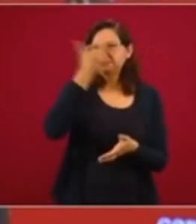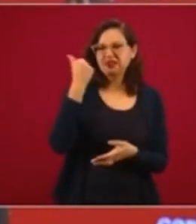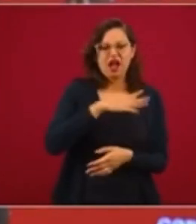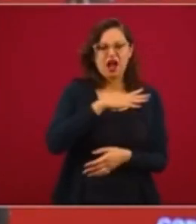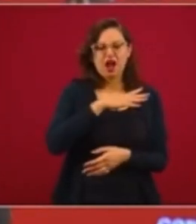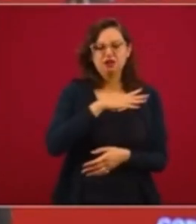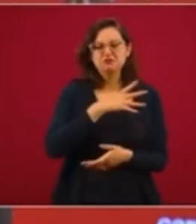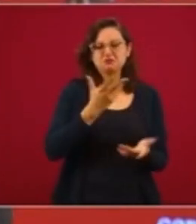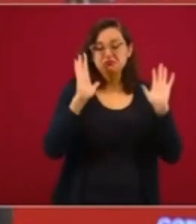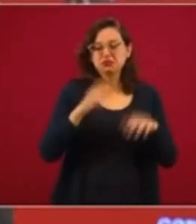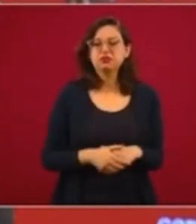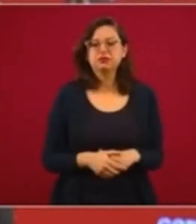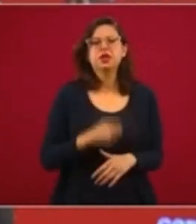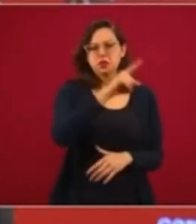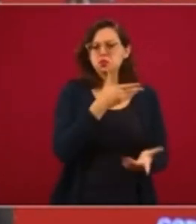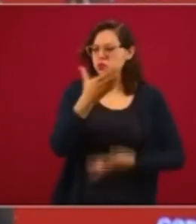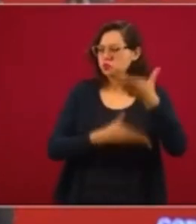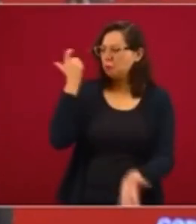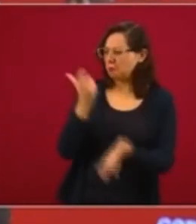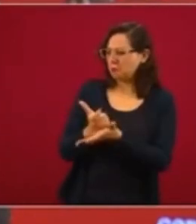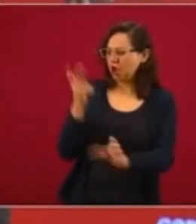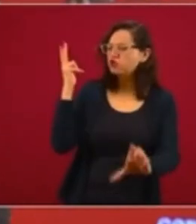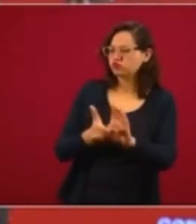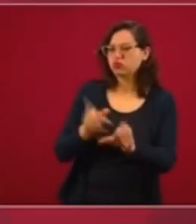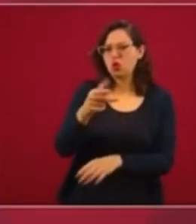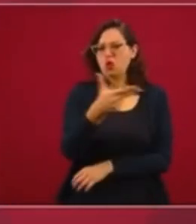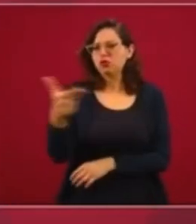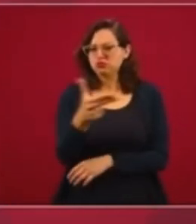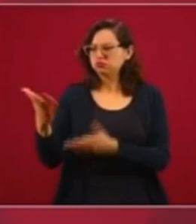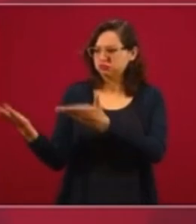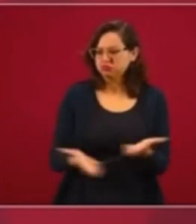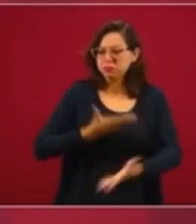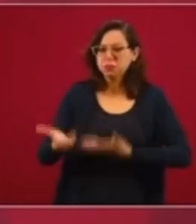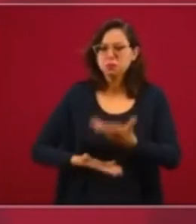pagarnos el hospedaje en un hotel.